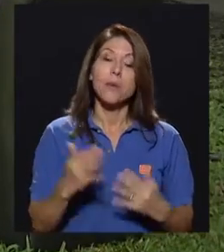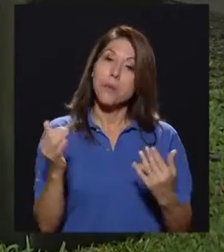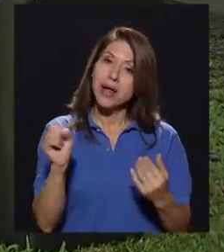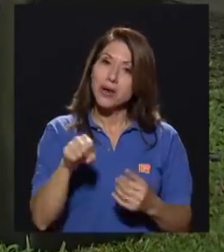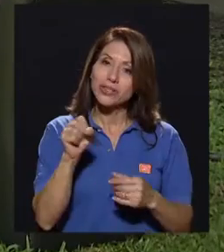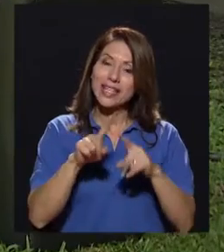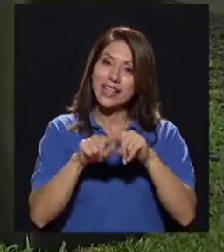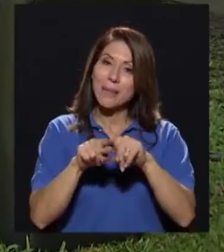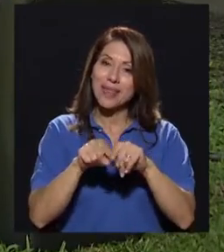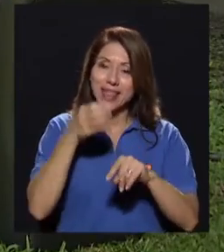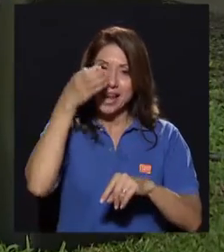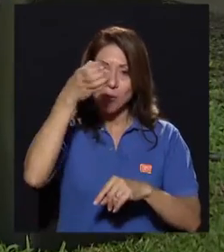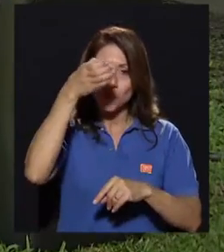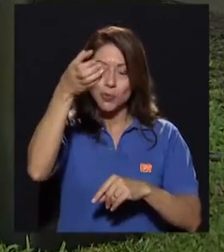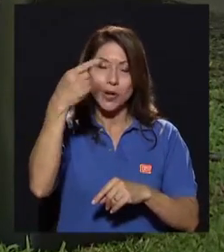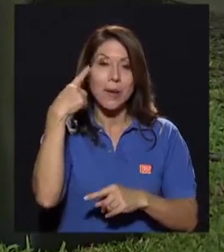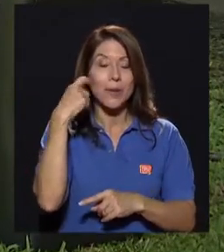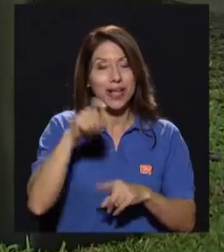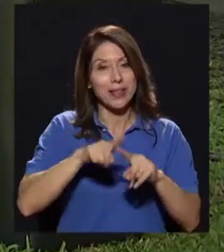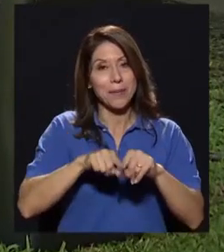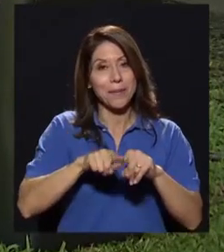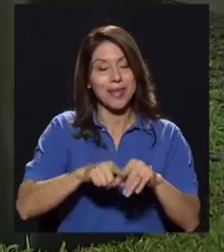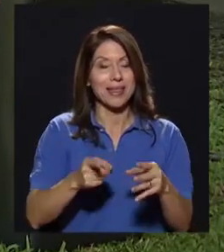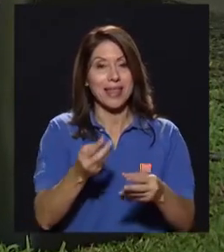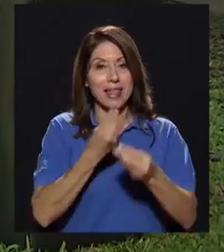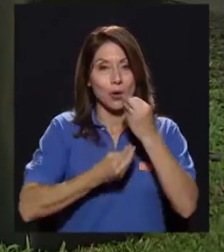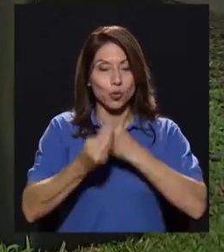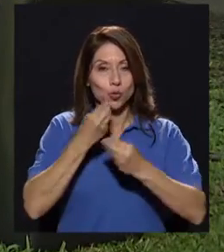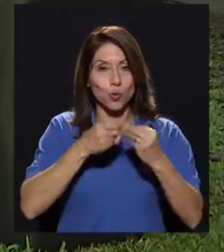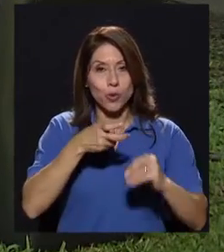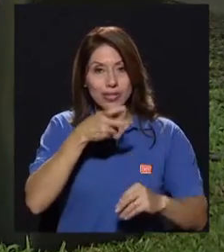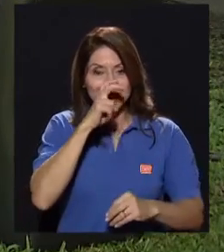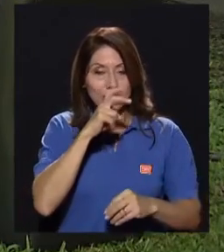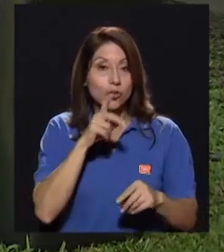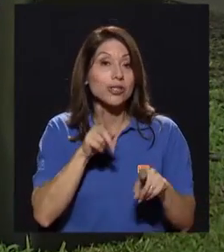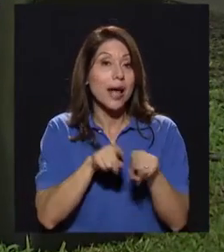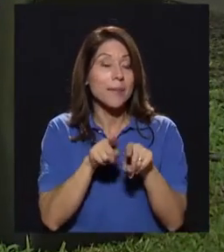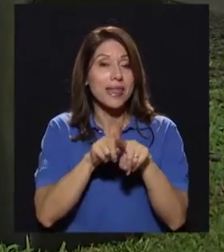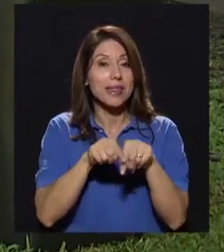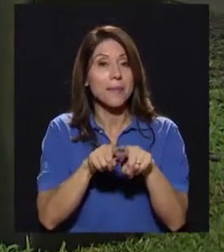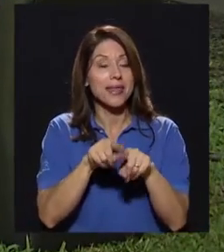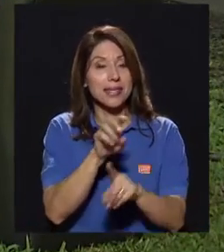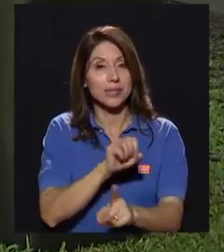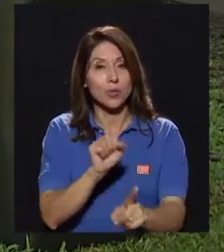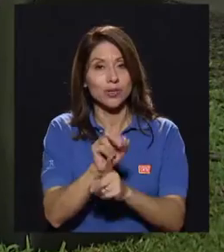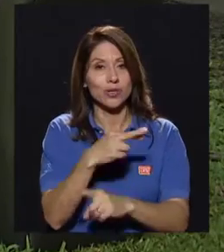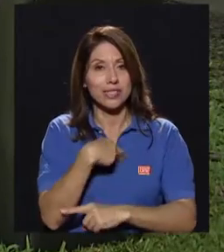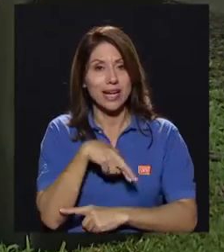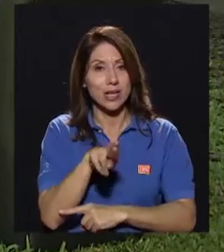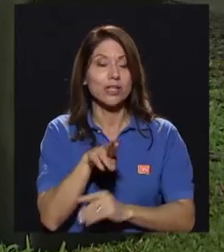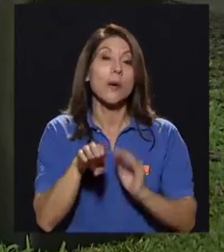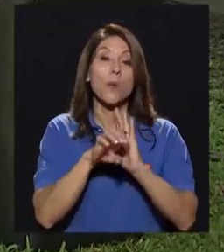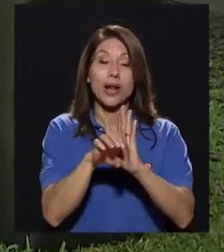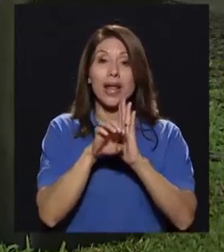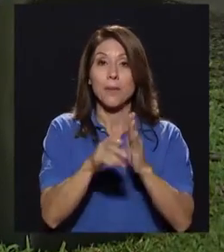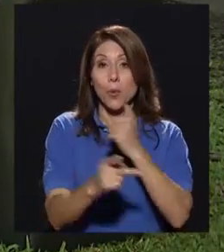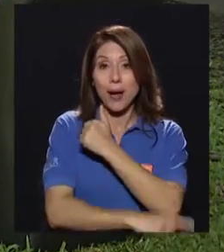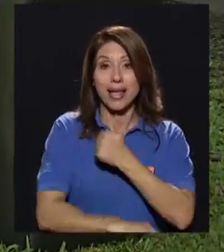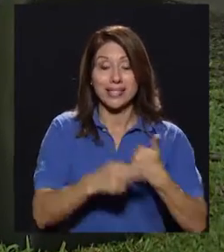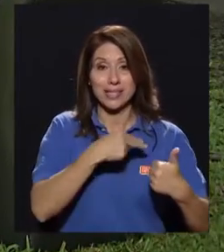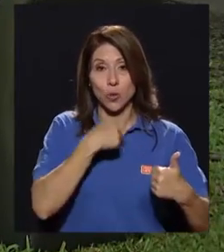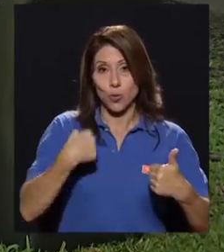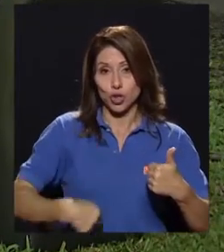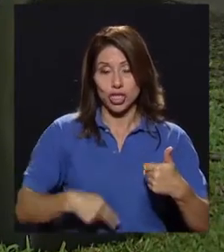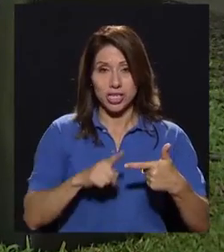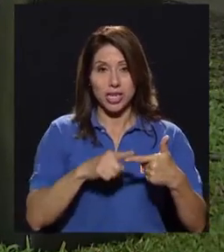de la cultura porque el consumo de insectos va a variar dependiendo de la cultura e incluso situaciones religiosas. Entonces en algunos países como Tailandia